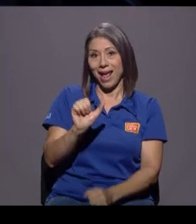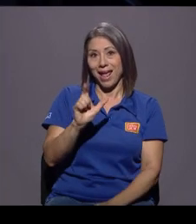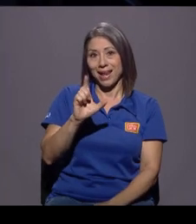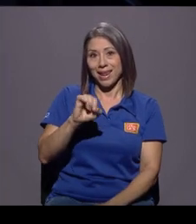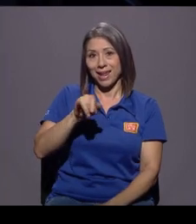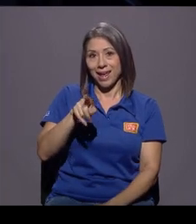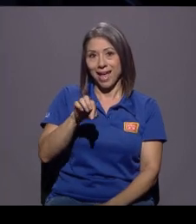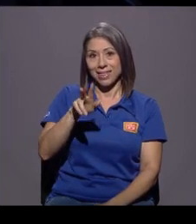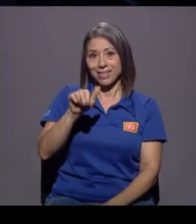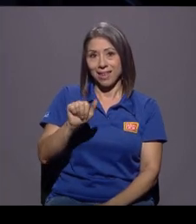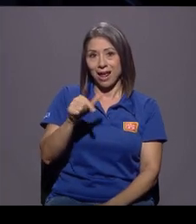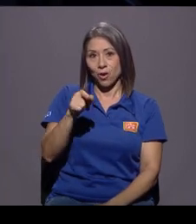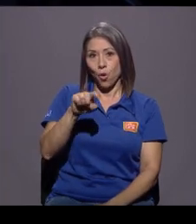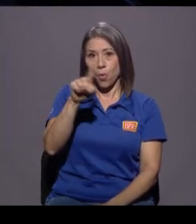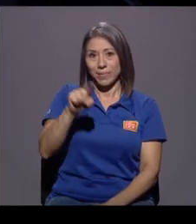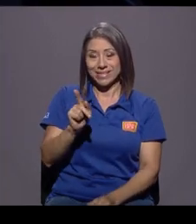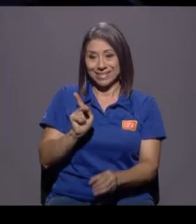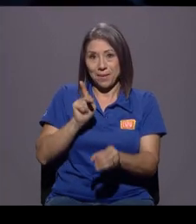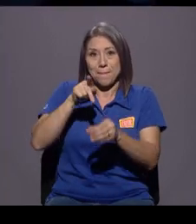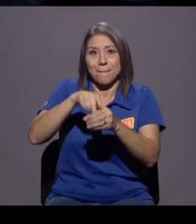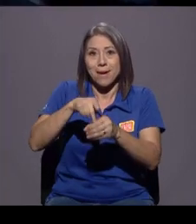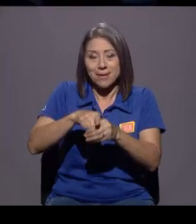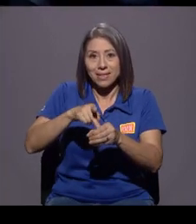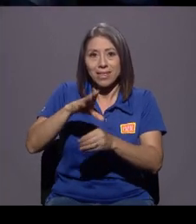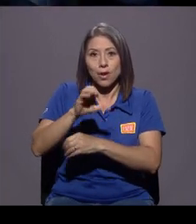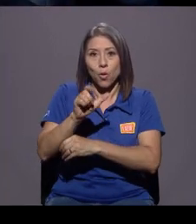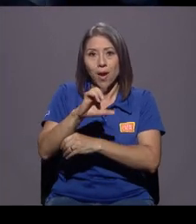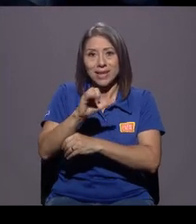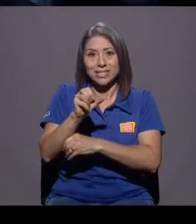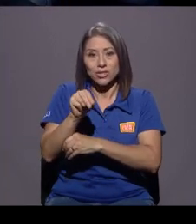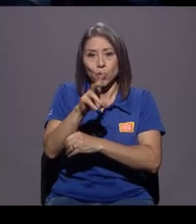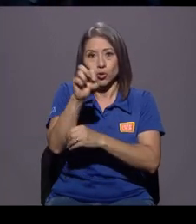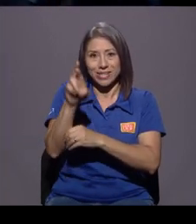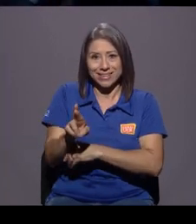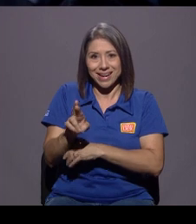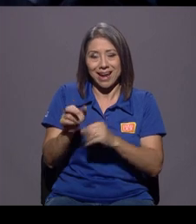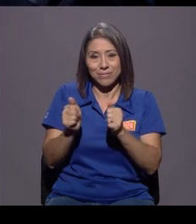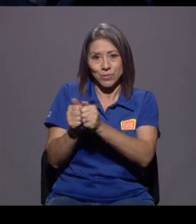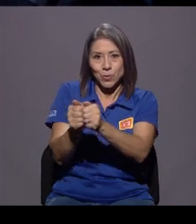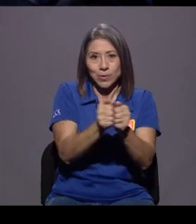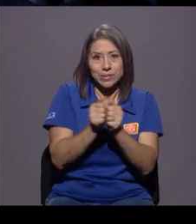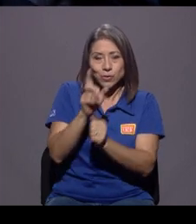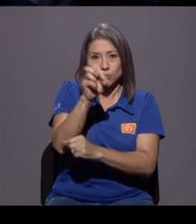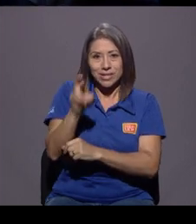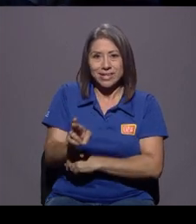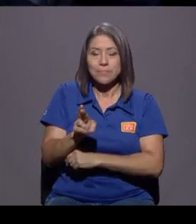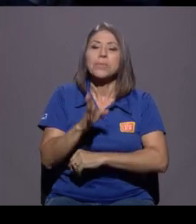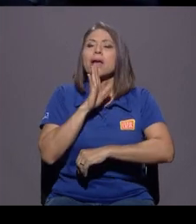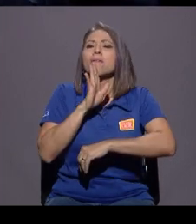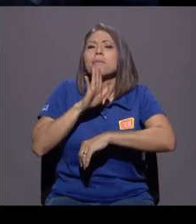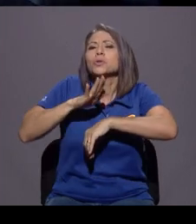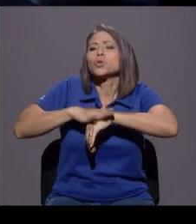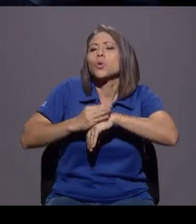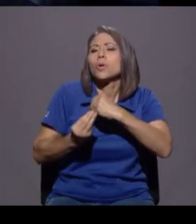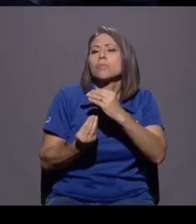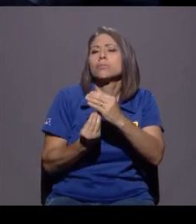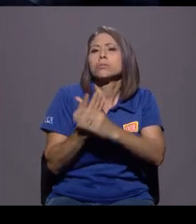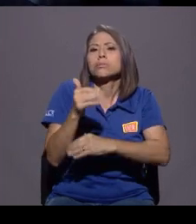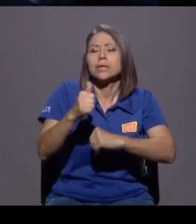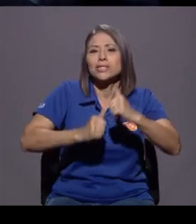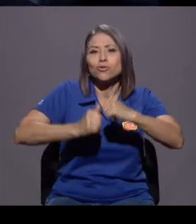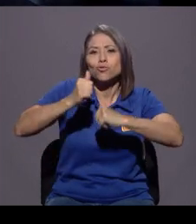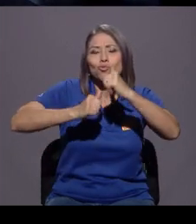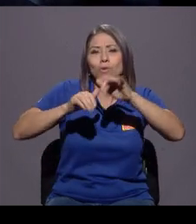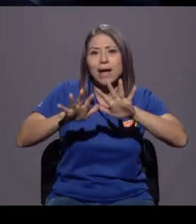quien es casualmente parte de Coalición Costa Rica. Hablábamos de la estructura, en ese esquema de un poco cómo tiene ese funcionamiento